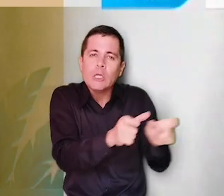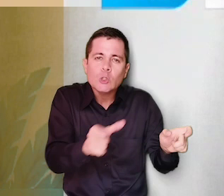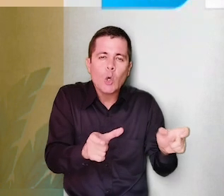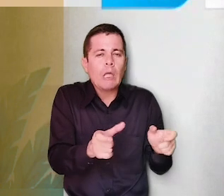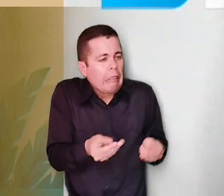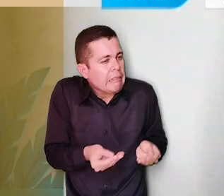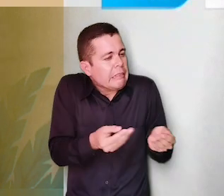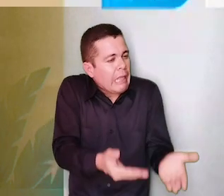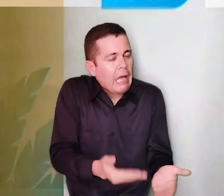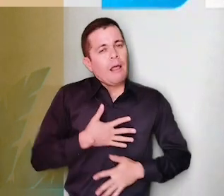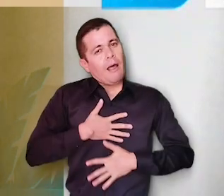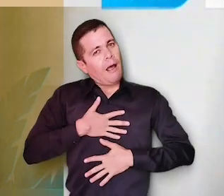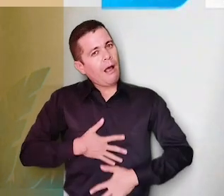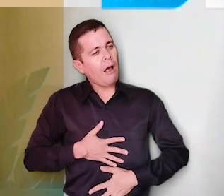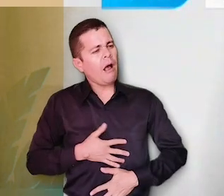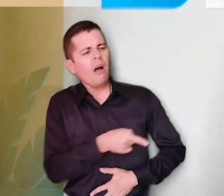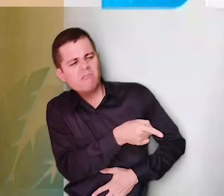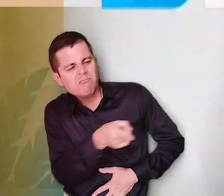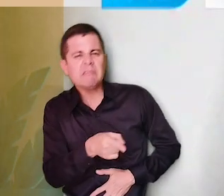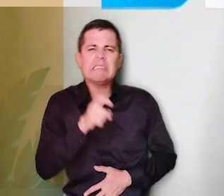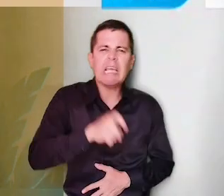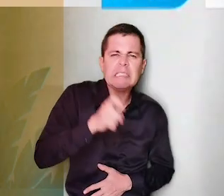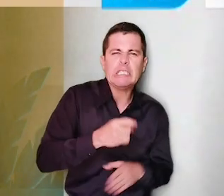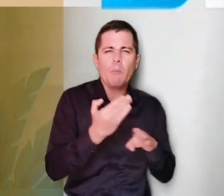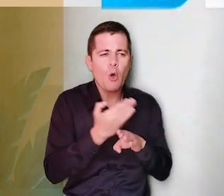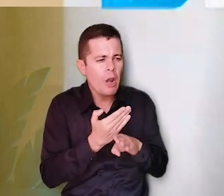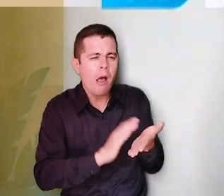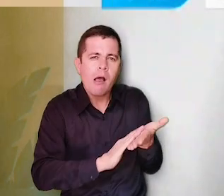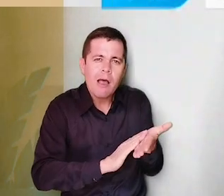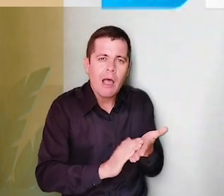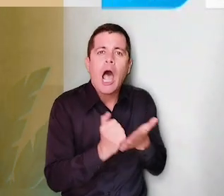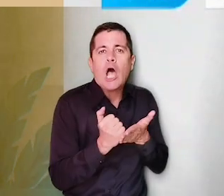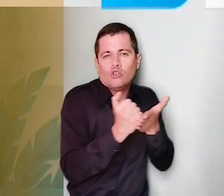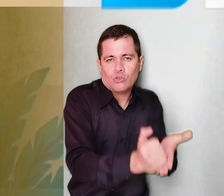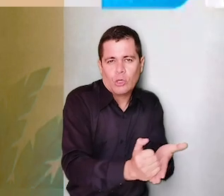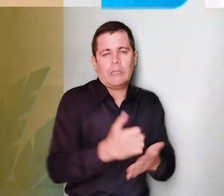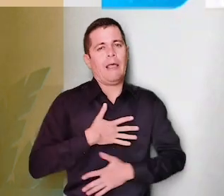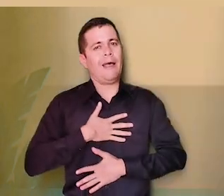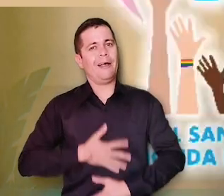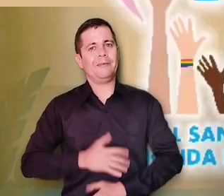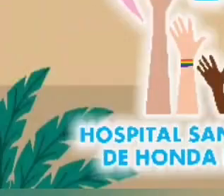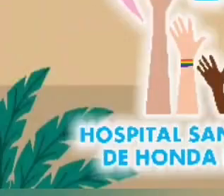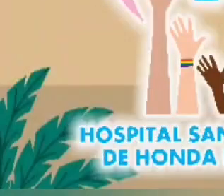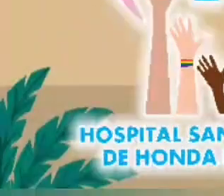en satisfacer de manera efectiva y oportuna las necesidades de las víctimas del conflicto armado colombiano.